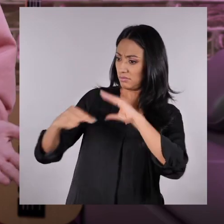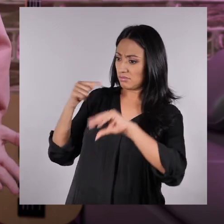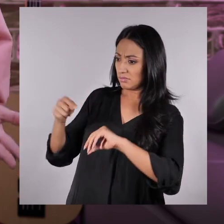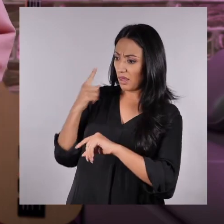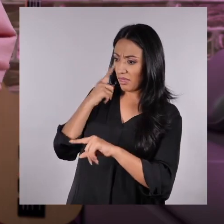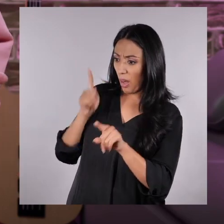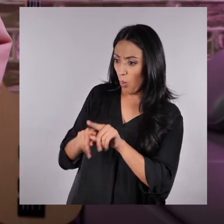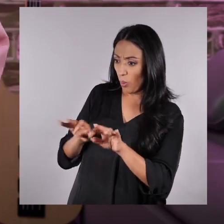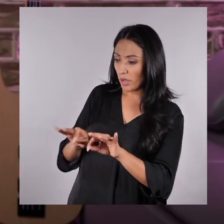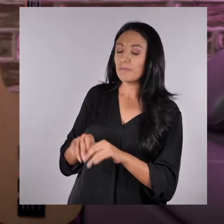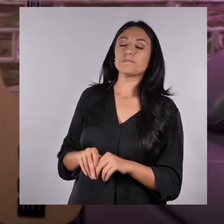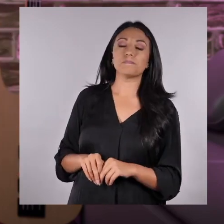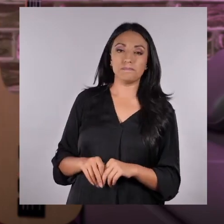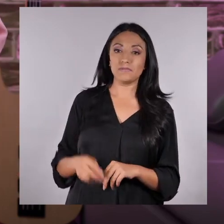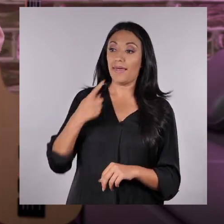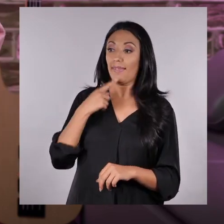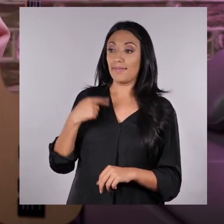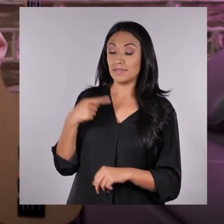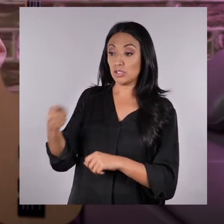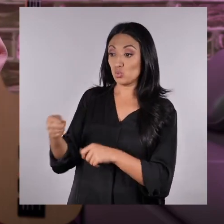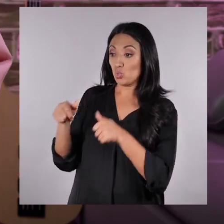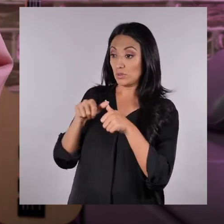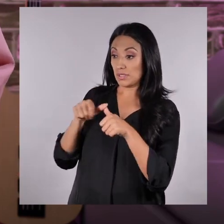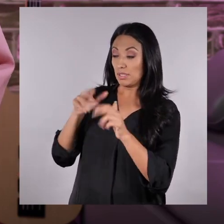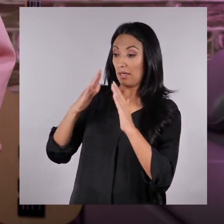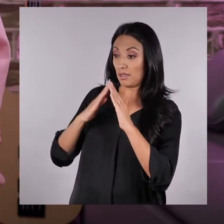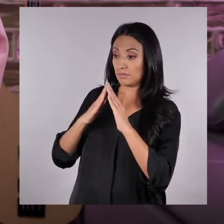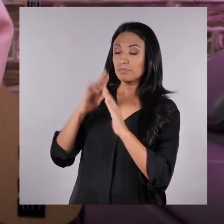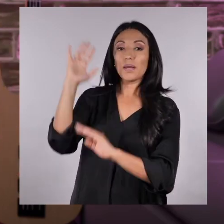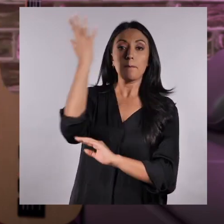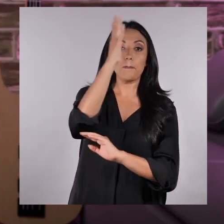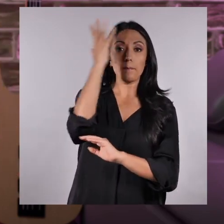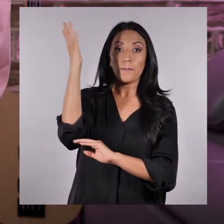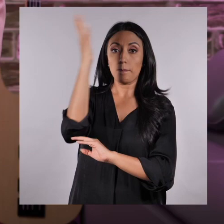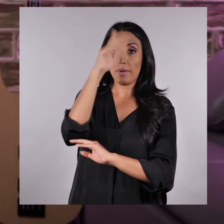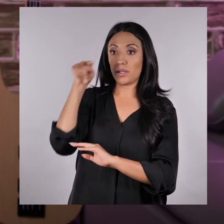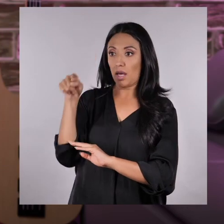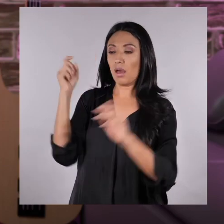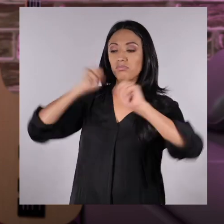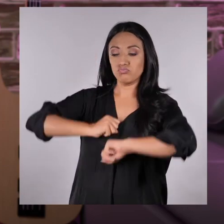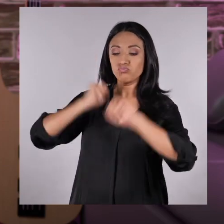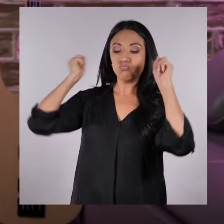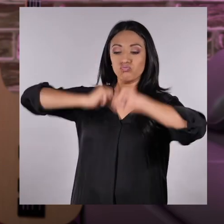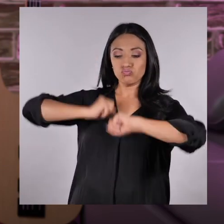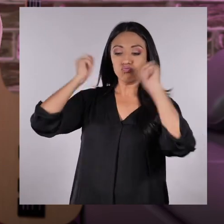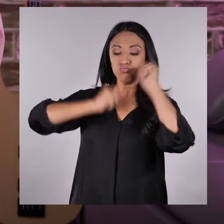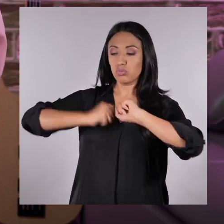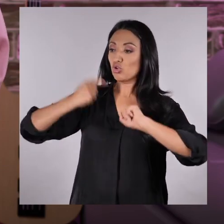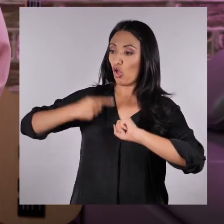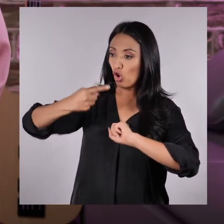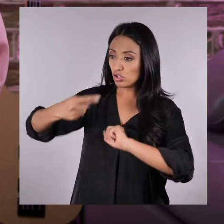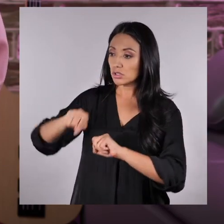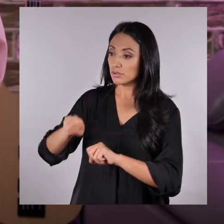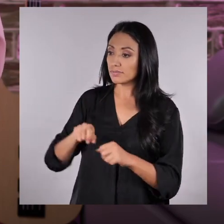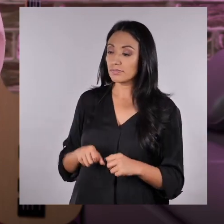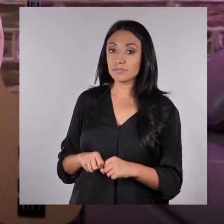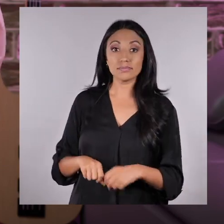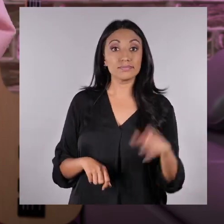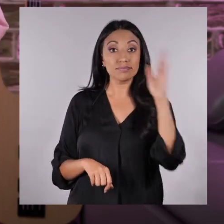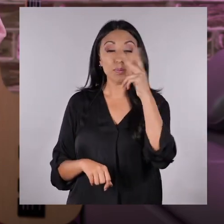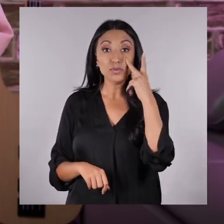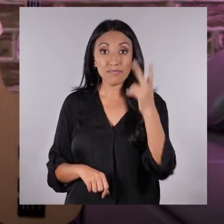Diana Red está de acuerdo conmigo. Dice que cerca de su casa hay un parque con un gimnasio urbano que ella usa todos los días.